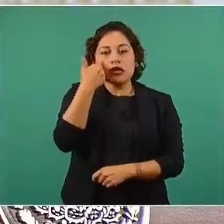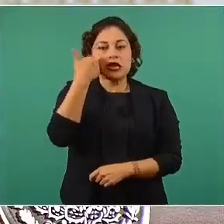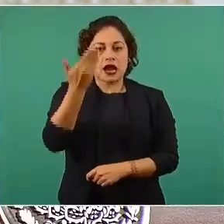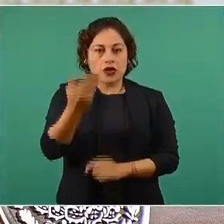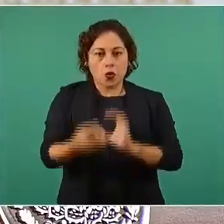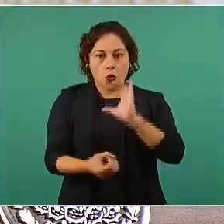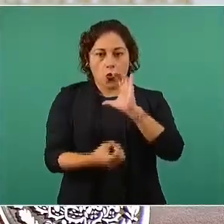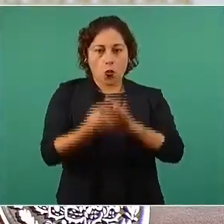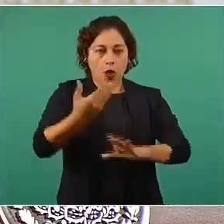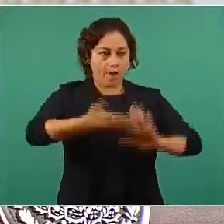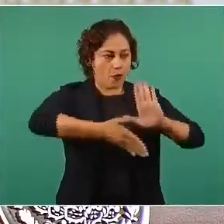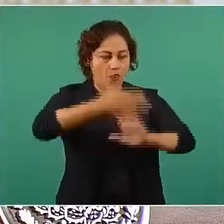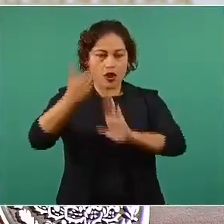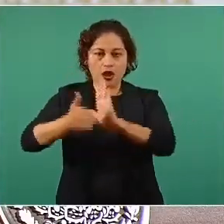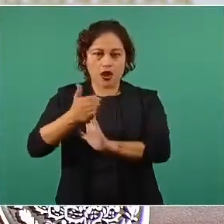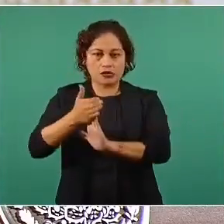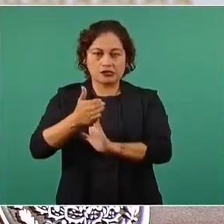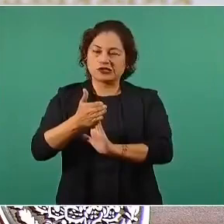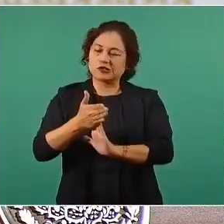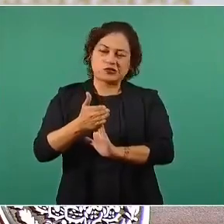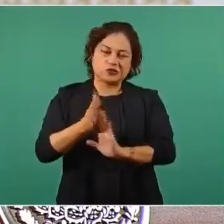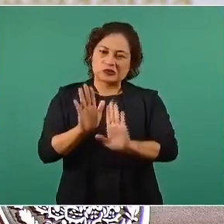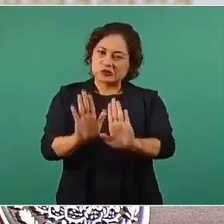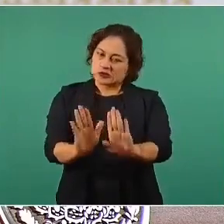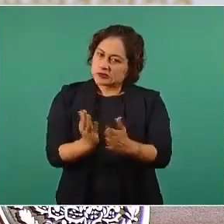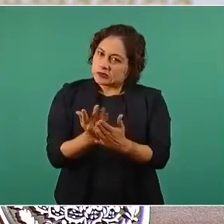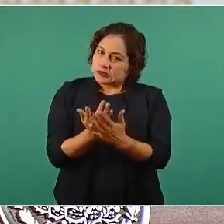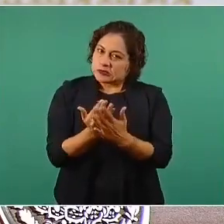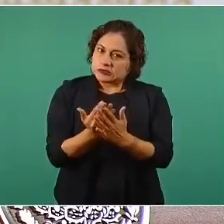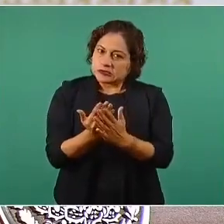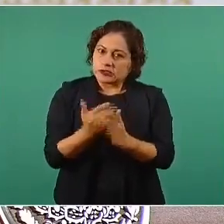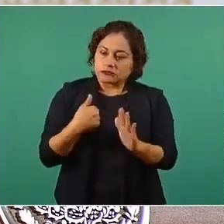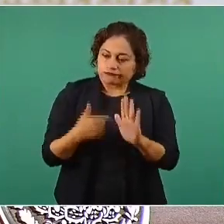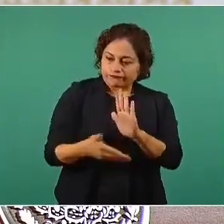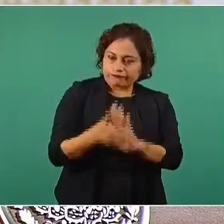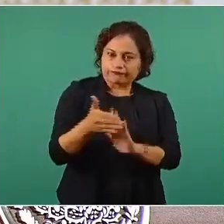esos son los nuevos retos